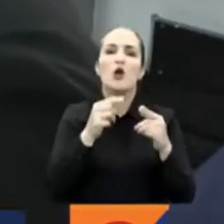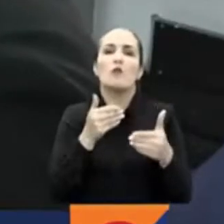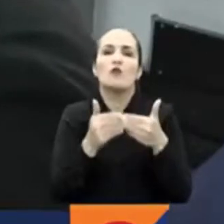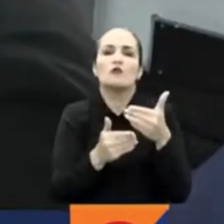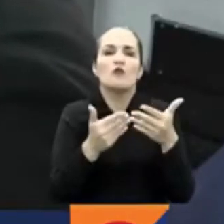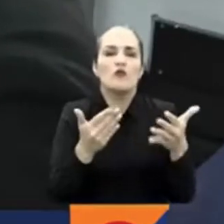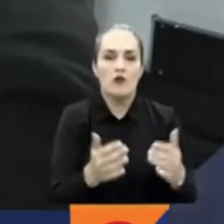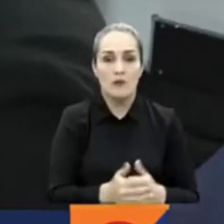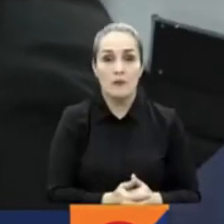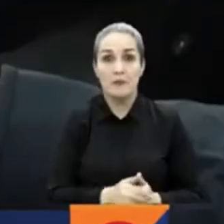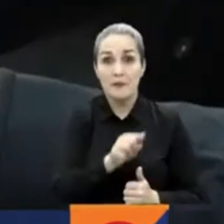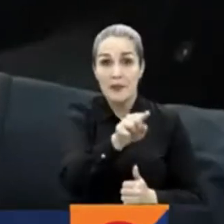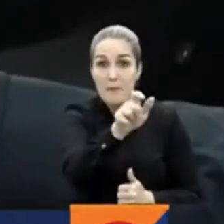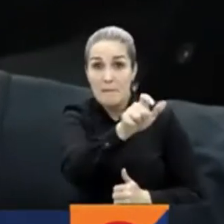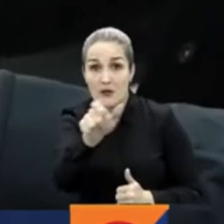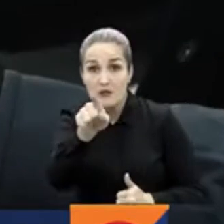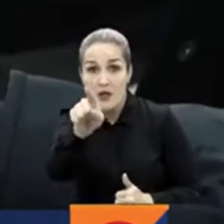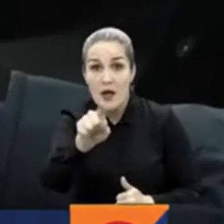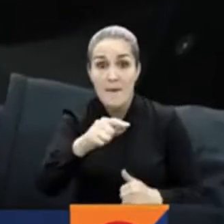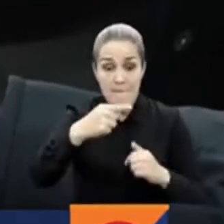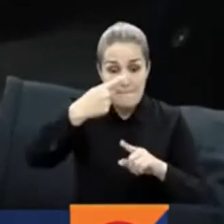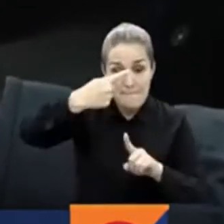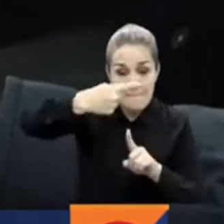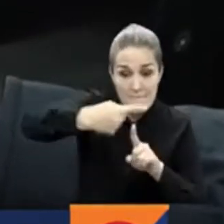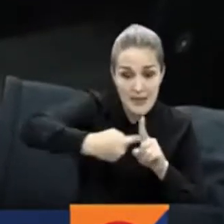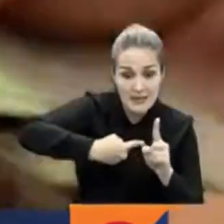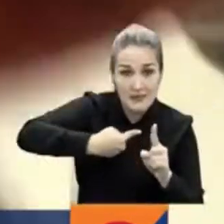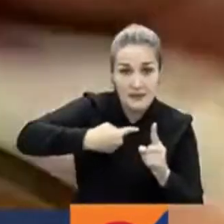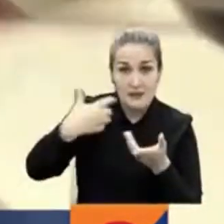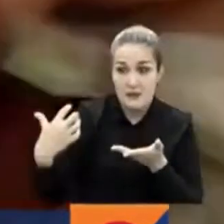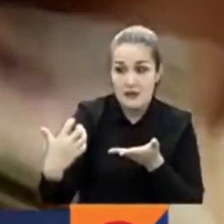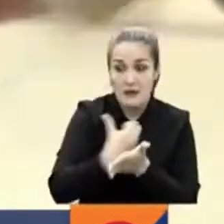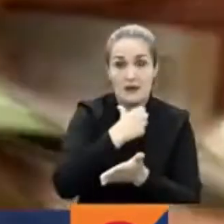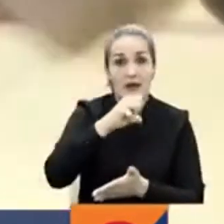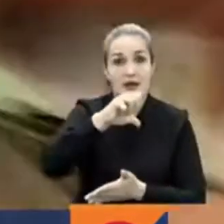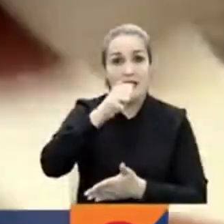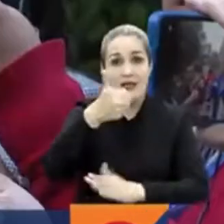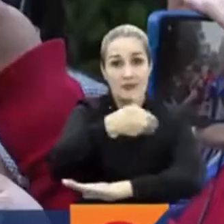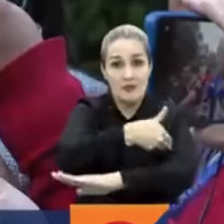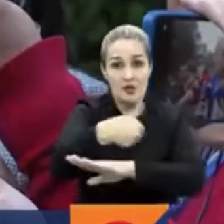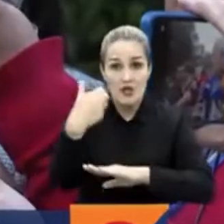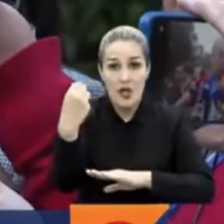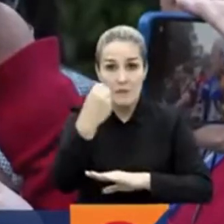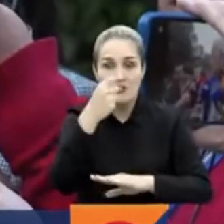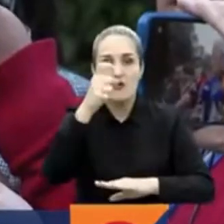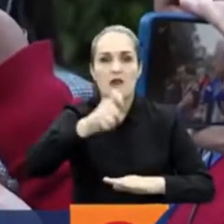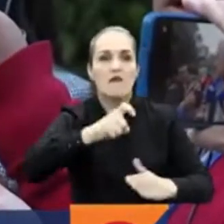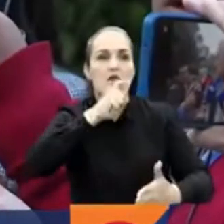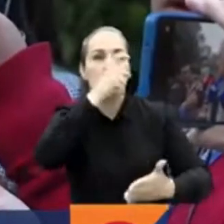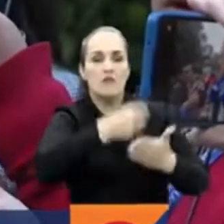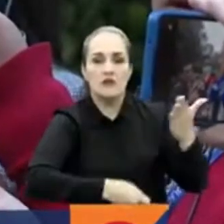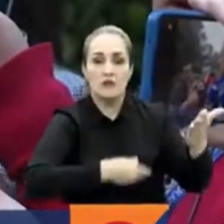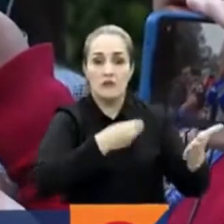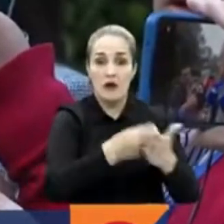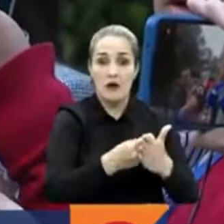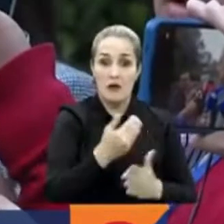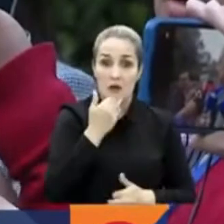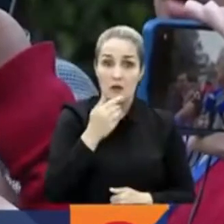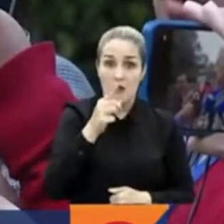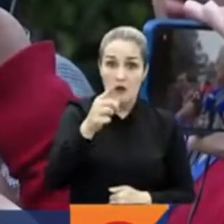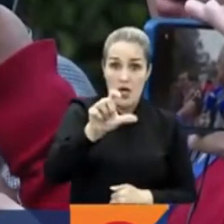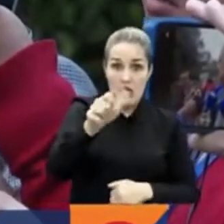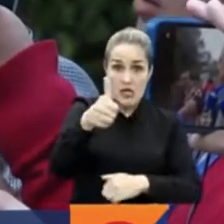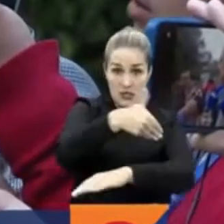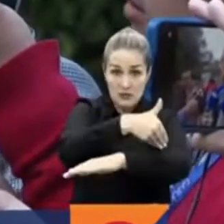Quienes ganen más de 10 millones de pesos mensuales deberán pagar impuesto de renta, según el ministro designado. Los que ganamos más de 10 millones somos los